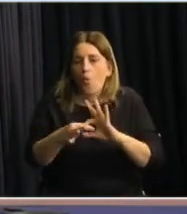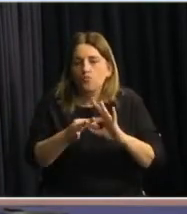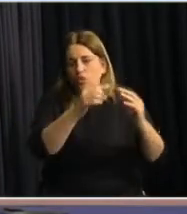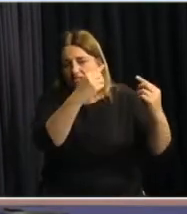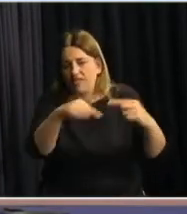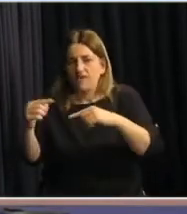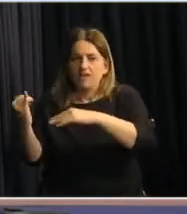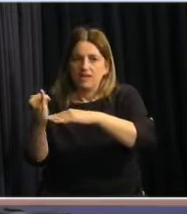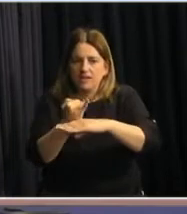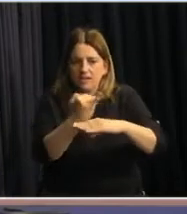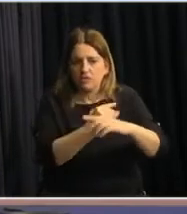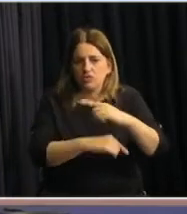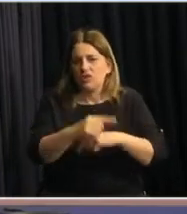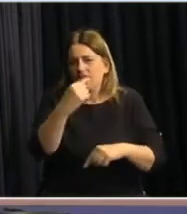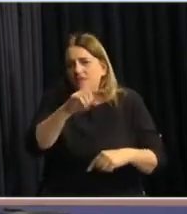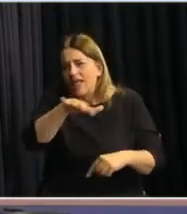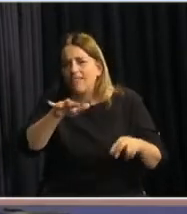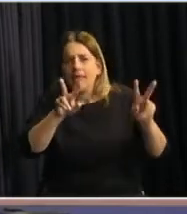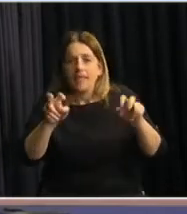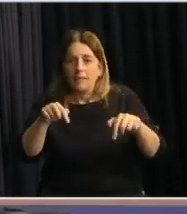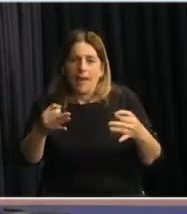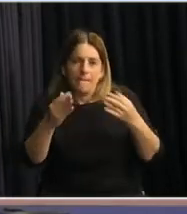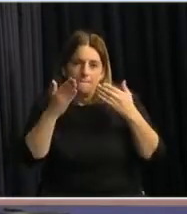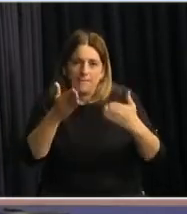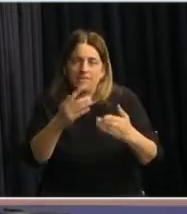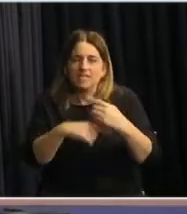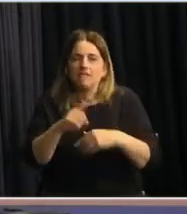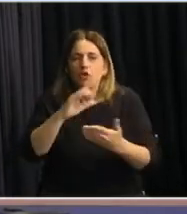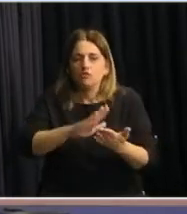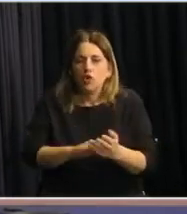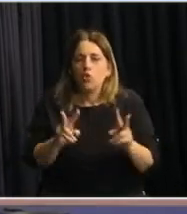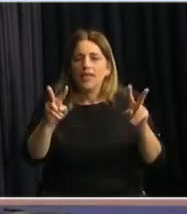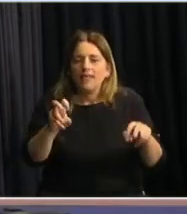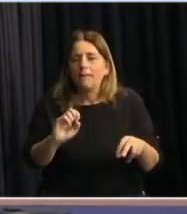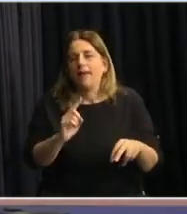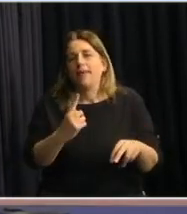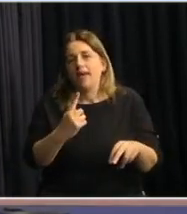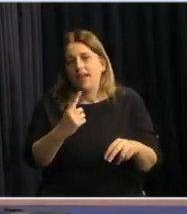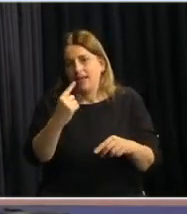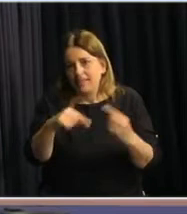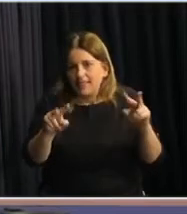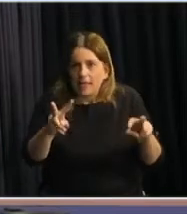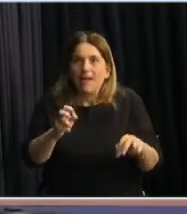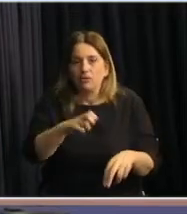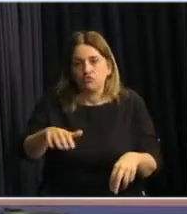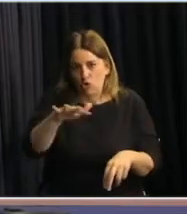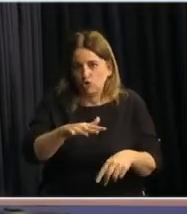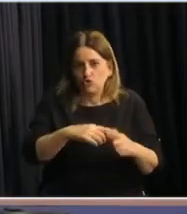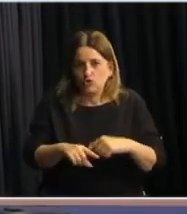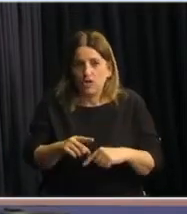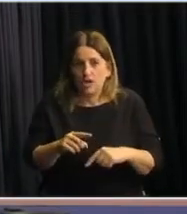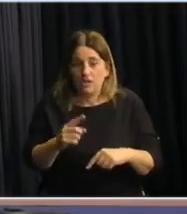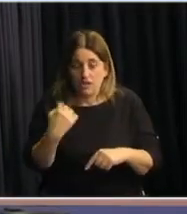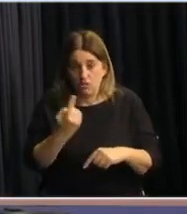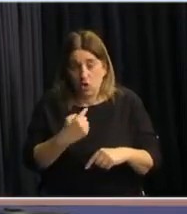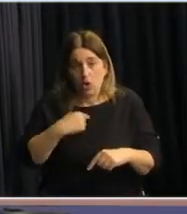en todos los temas, en este específicamente en lo que tiene que ver con las políticas sociales, es que hemos llegado a que